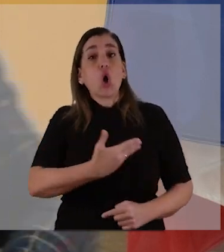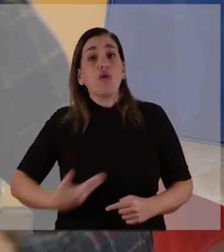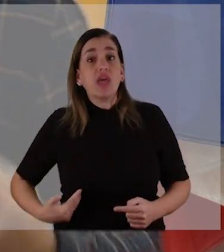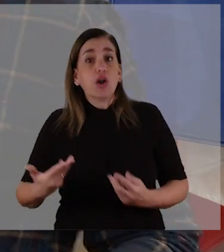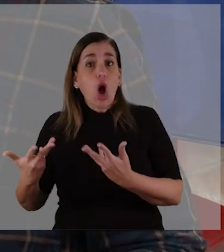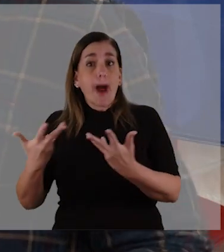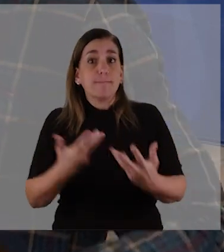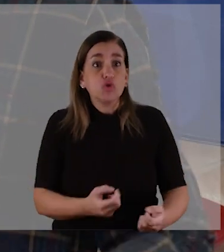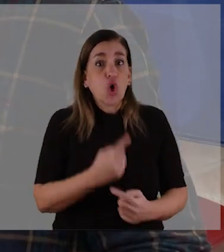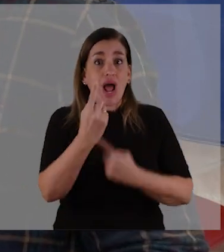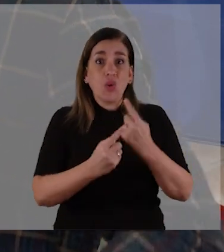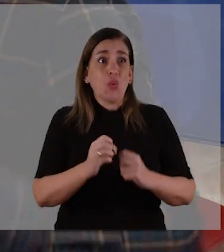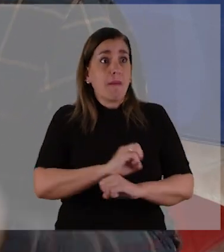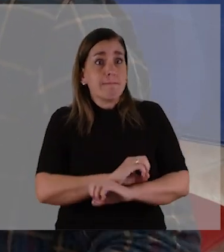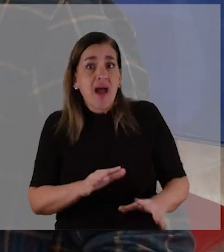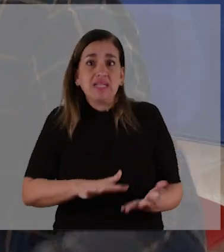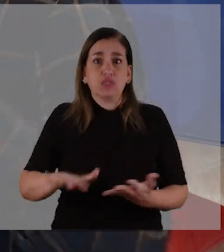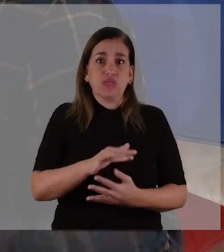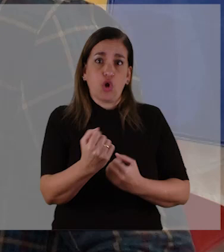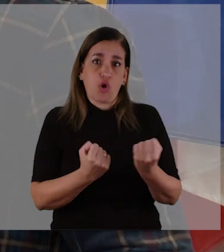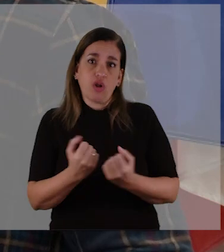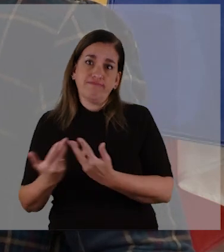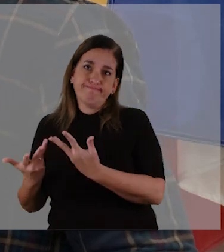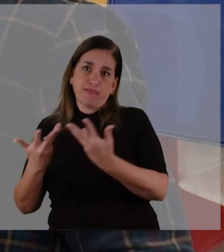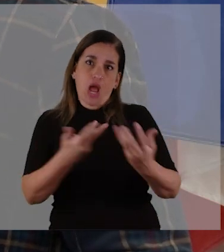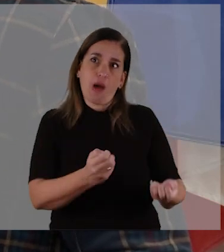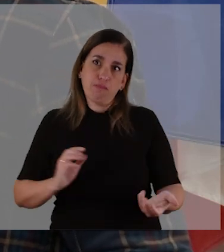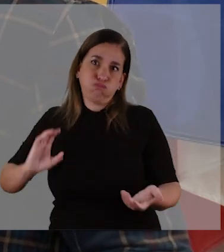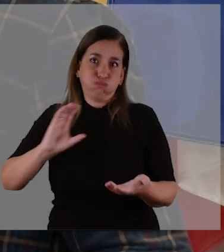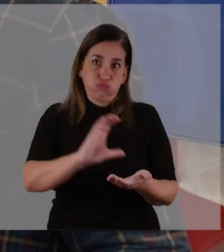Segundo, porque el Gobierno se dedicó a levantar a los que se cayeron.